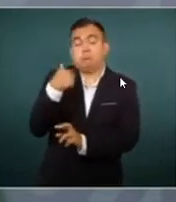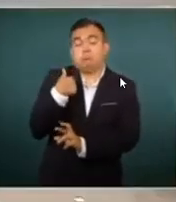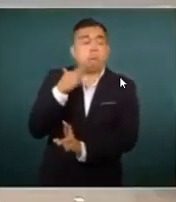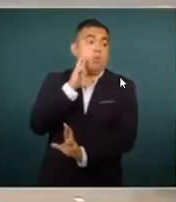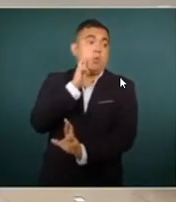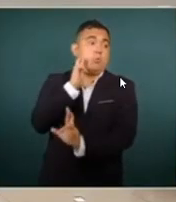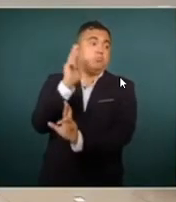Gracias. Gracias.